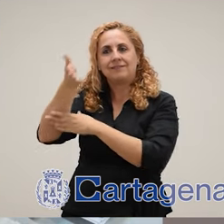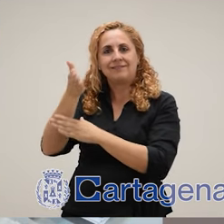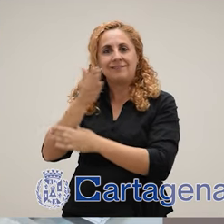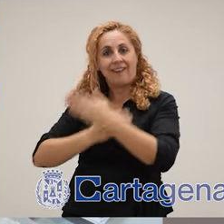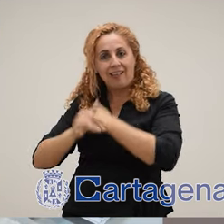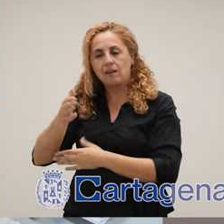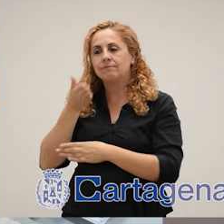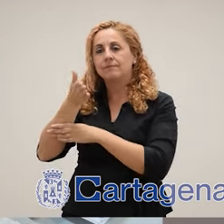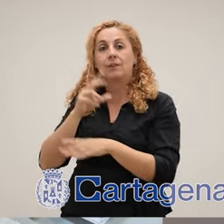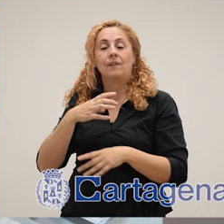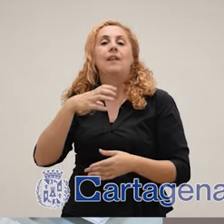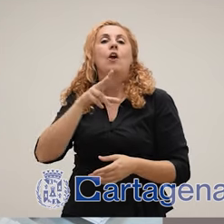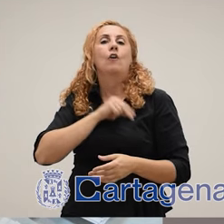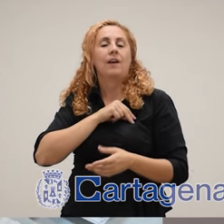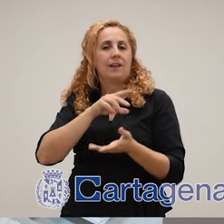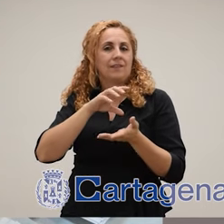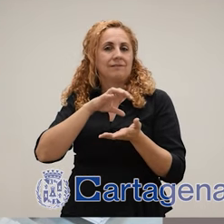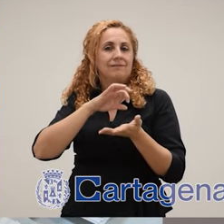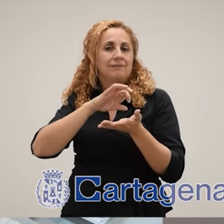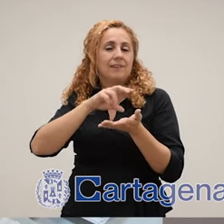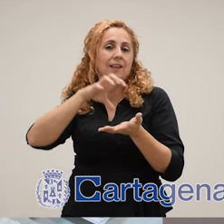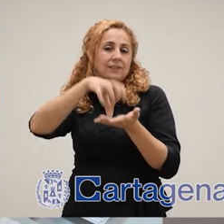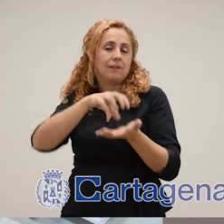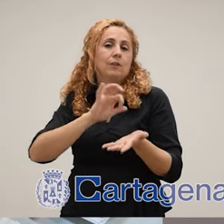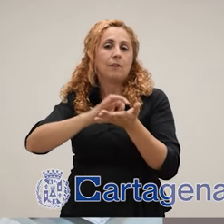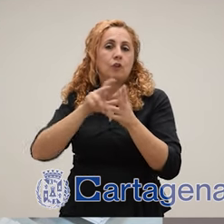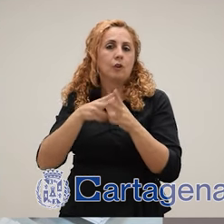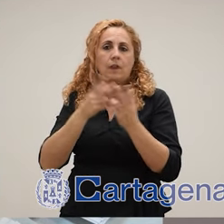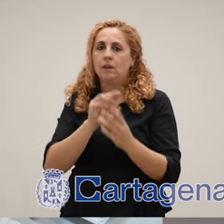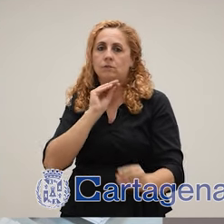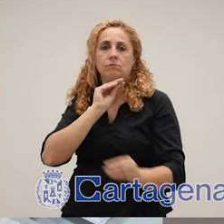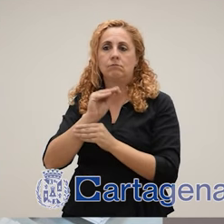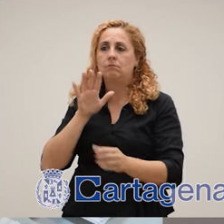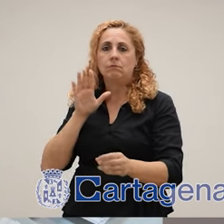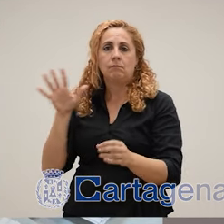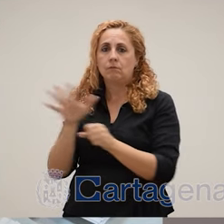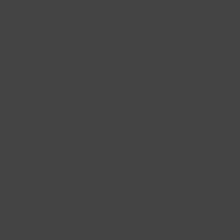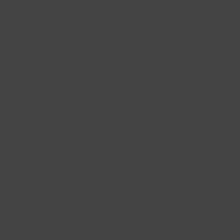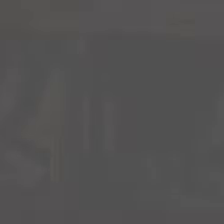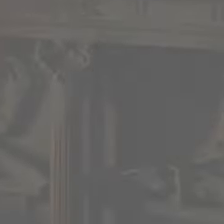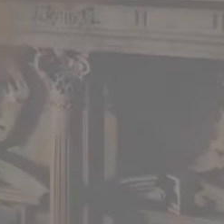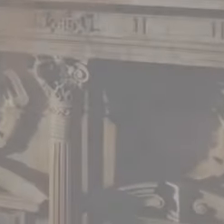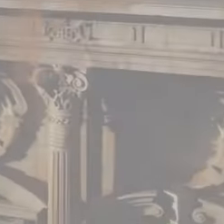trabajamos ya en el nuevo plan municipal. Pero este premio demuestra que ya estamos en el camino correcto.